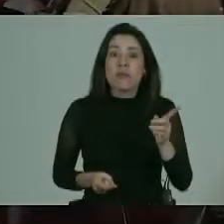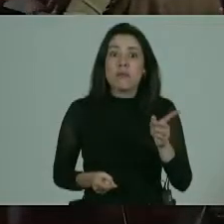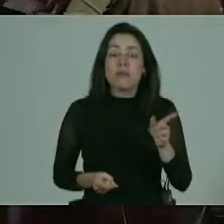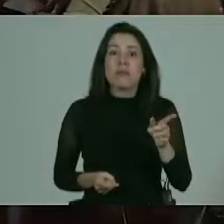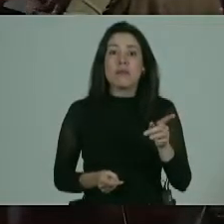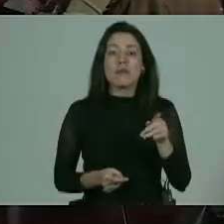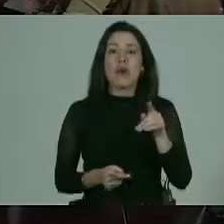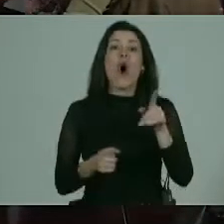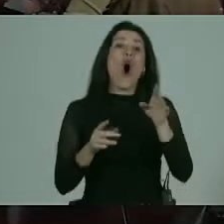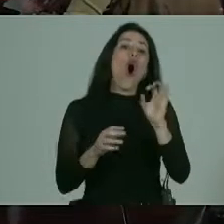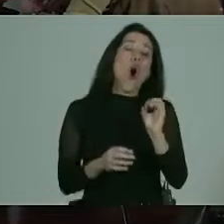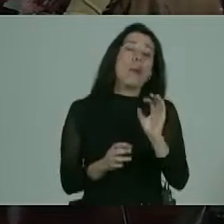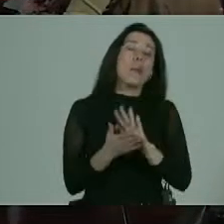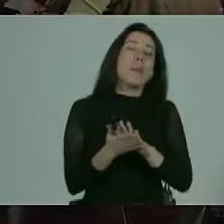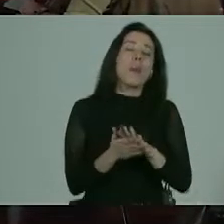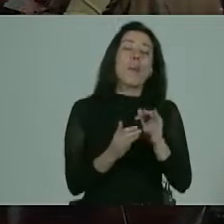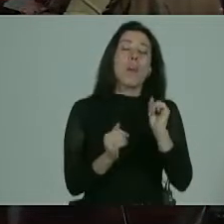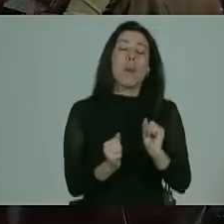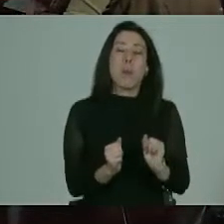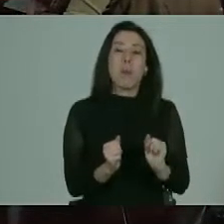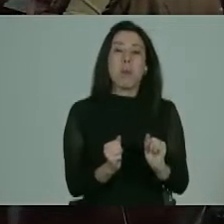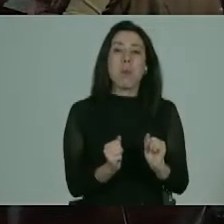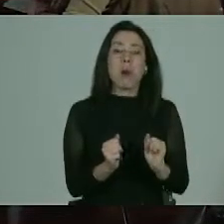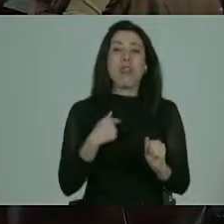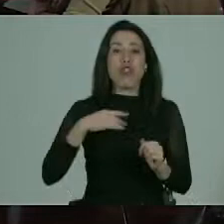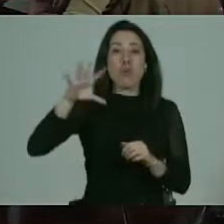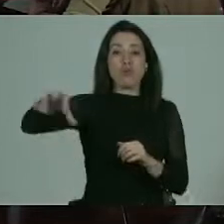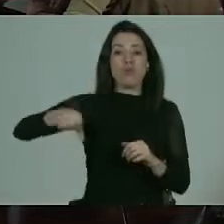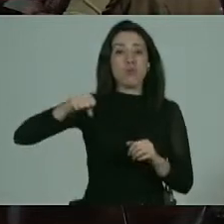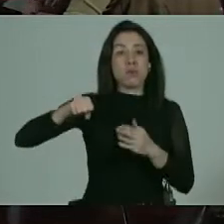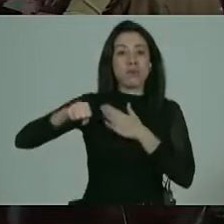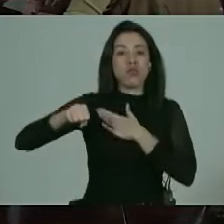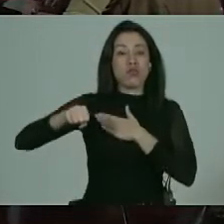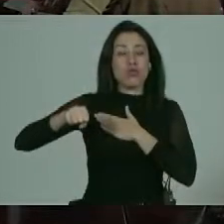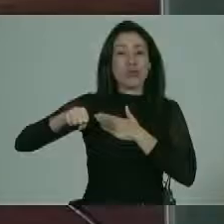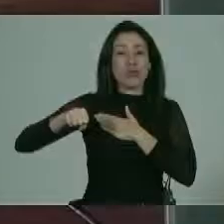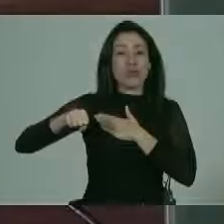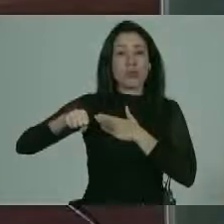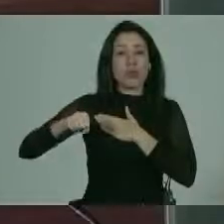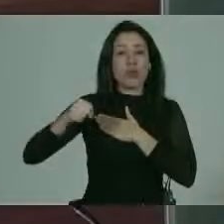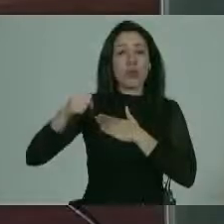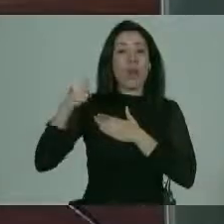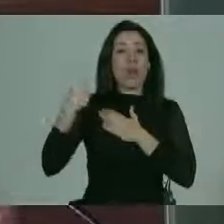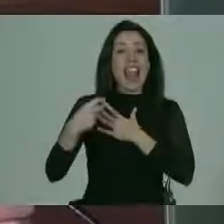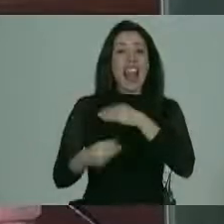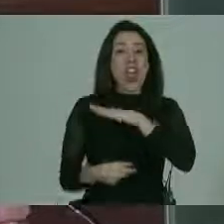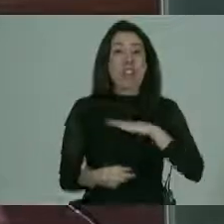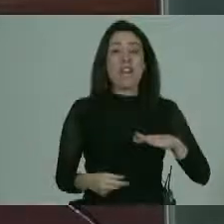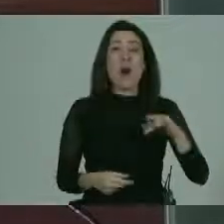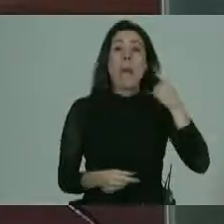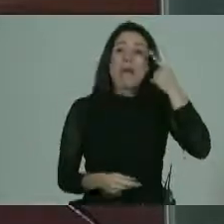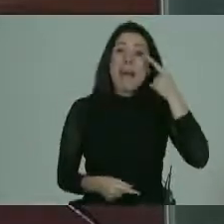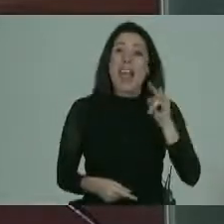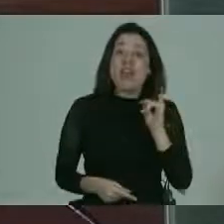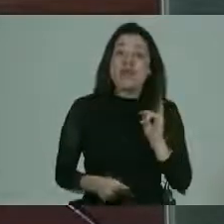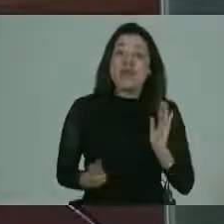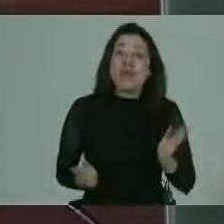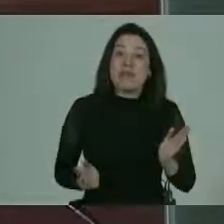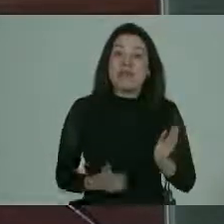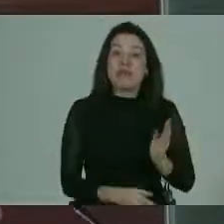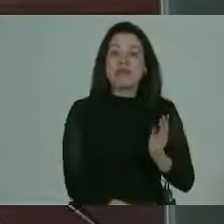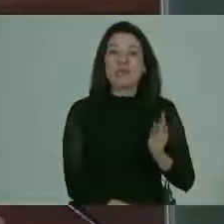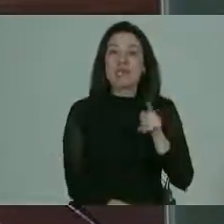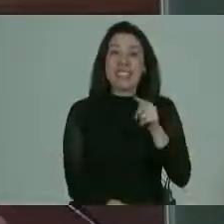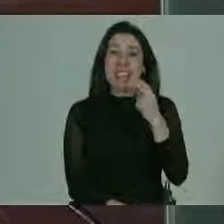o se puede tener la tuición o se puede tener la patria potestad de los hijos salvo que todos